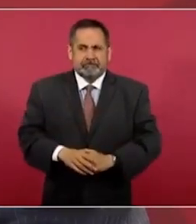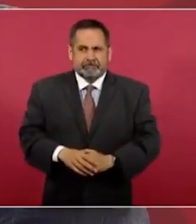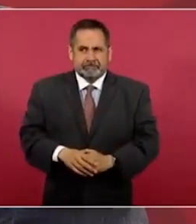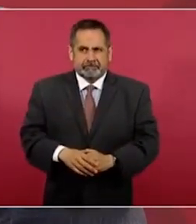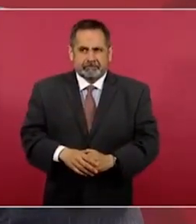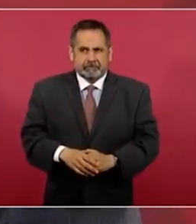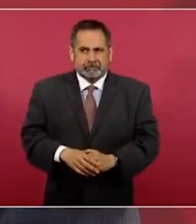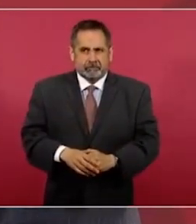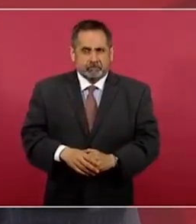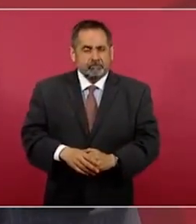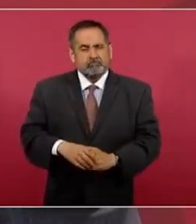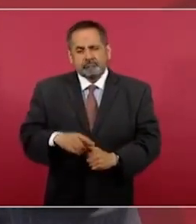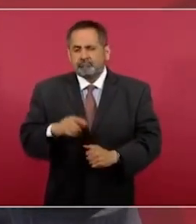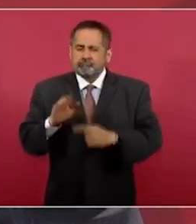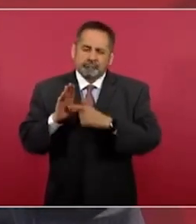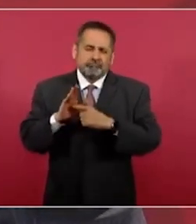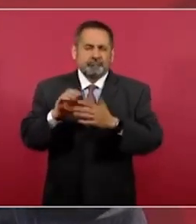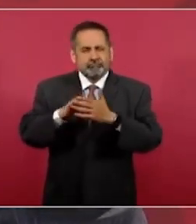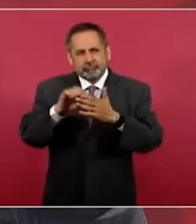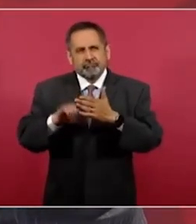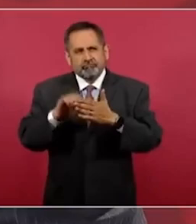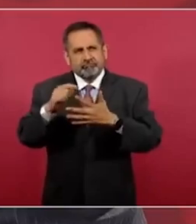Podría aquí poner ejemplos.